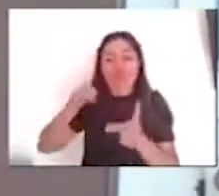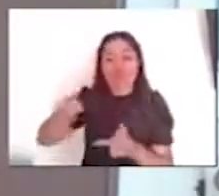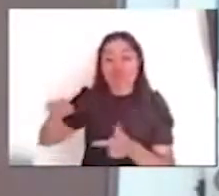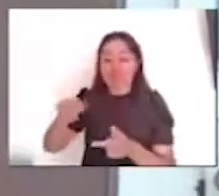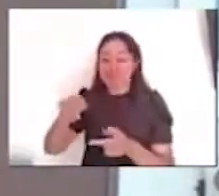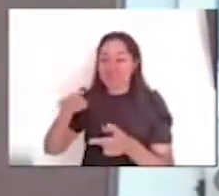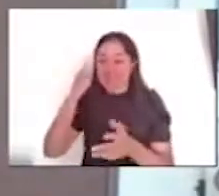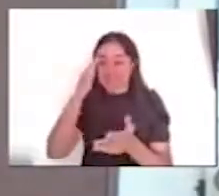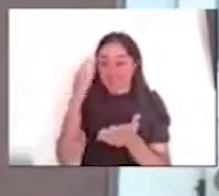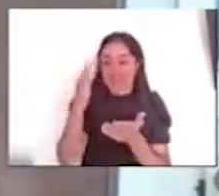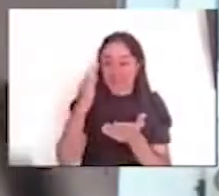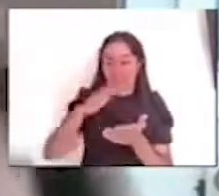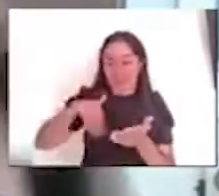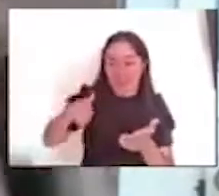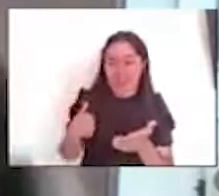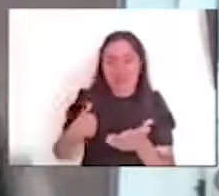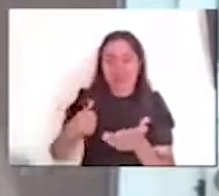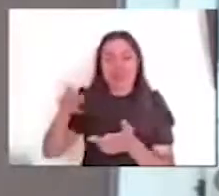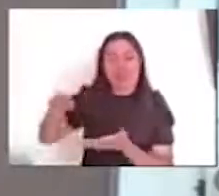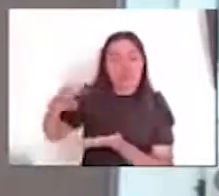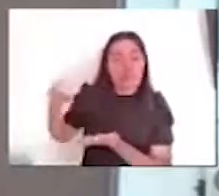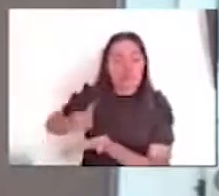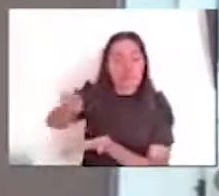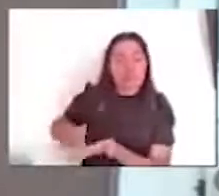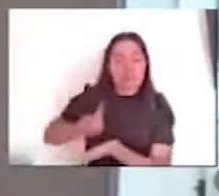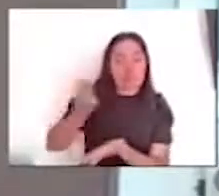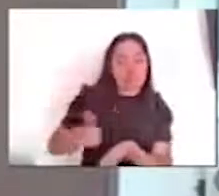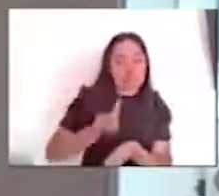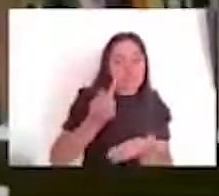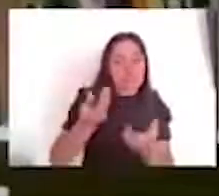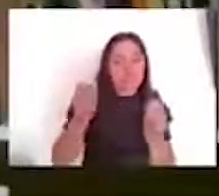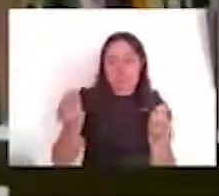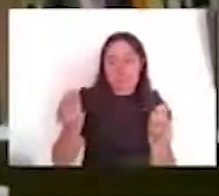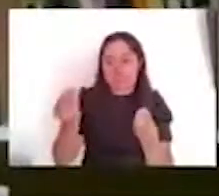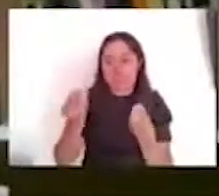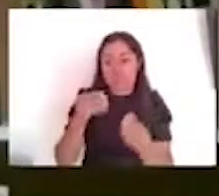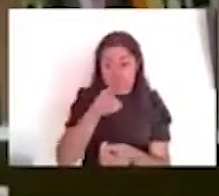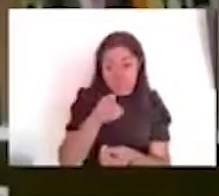atender todo lo que nos están solicitando. Sí, cómo no.